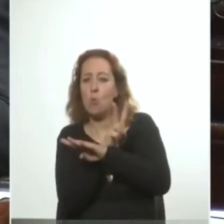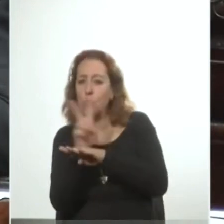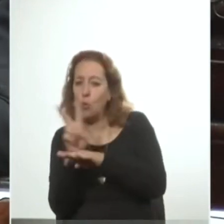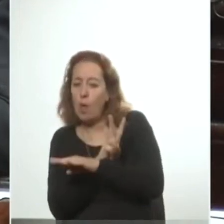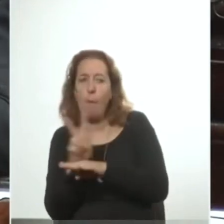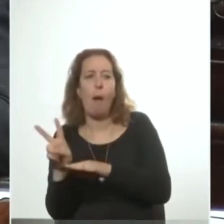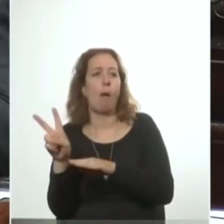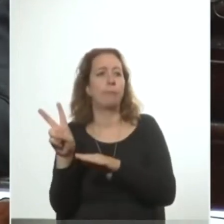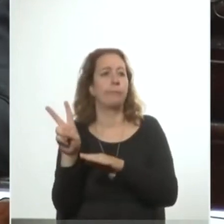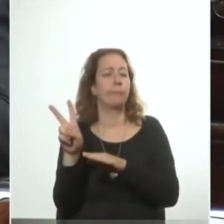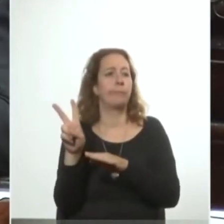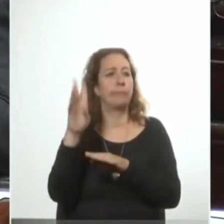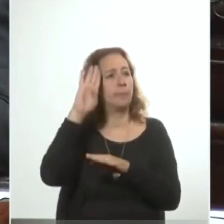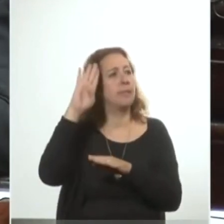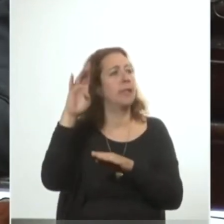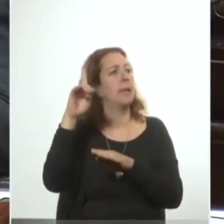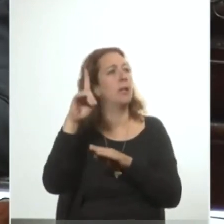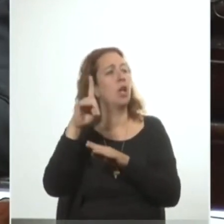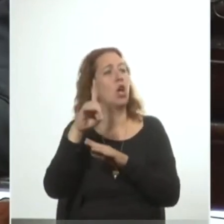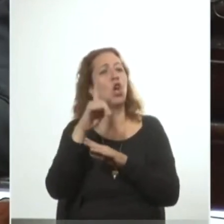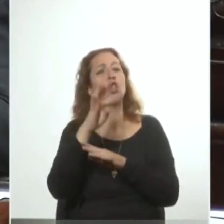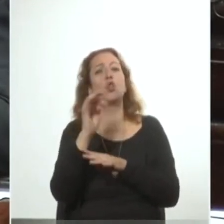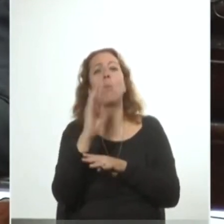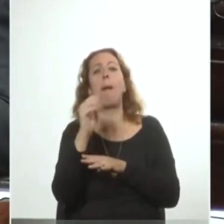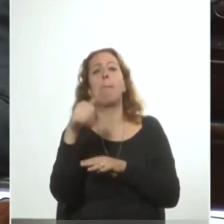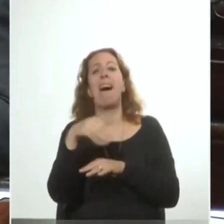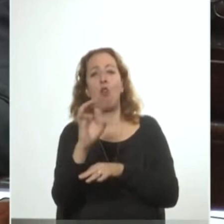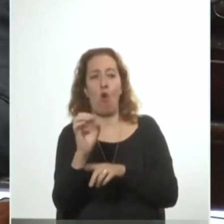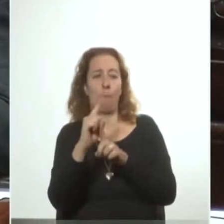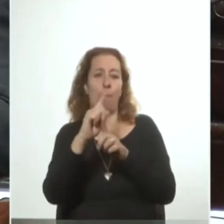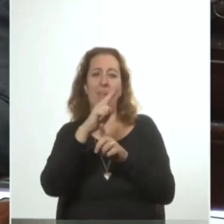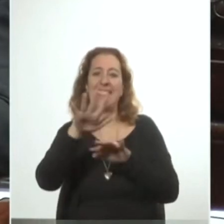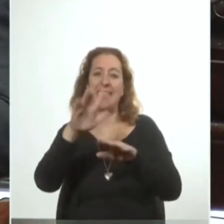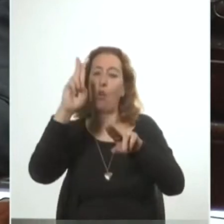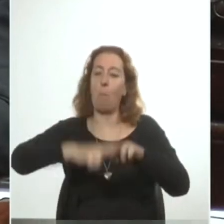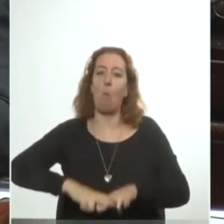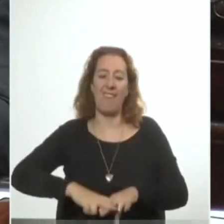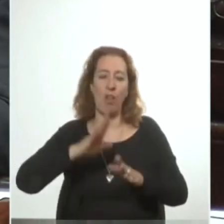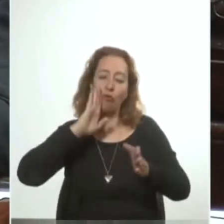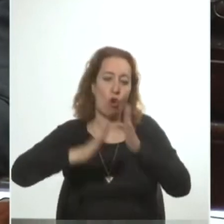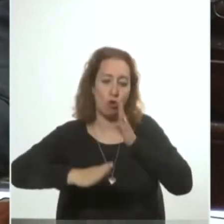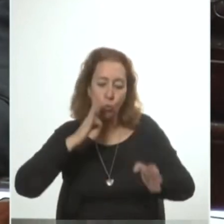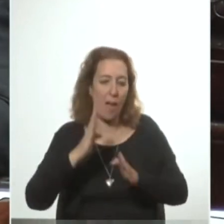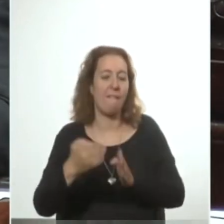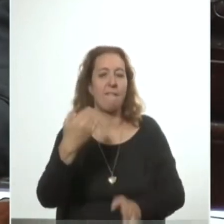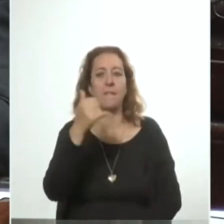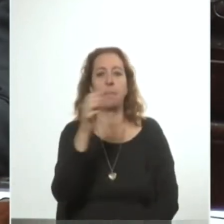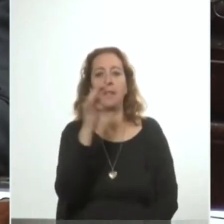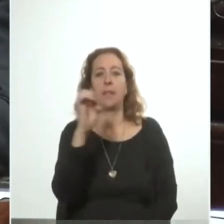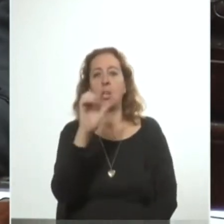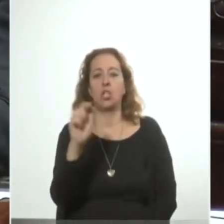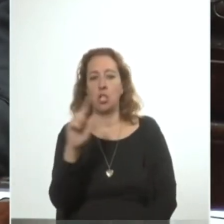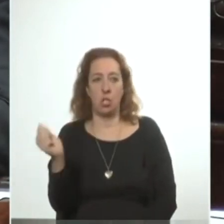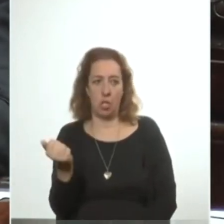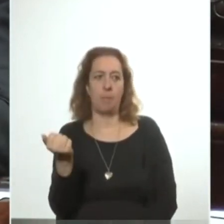Gravina por un comando Tupamaro y el 25 muere por torturas. Luis Batalla, militante del PDC, en el